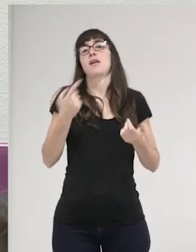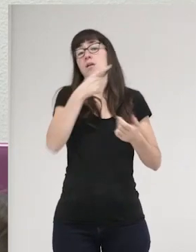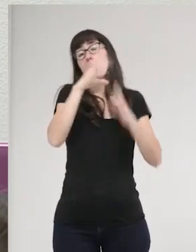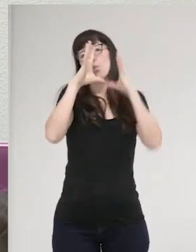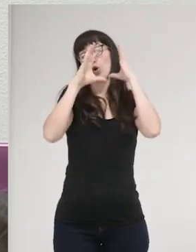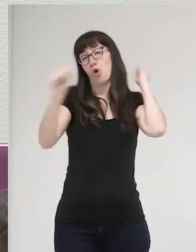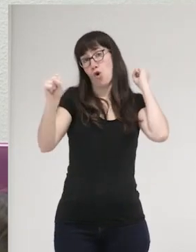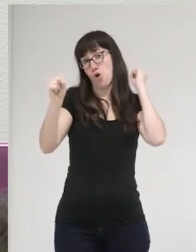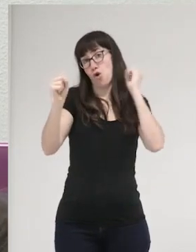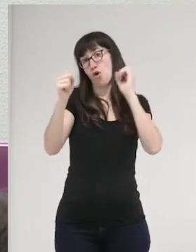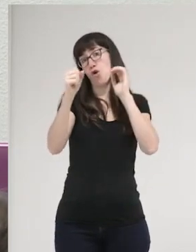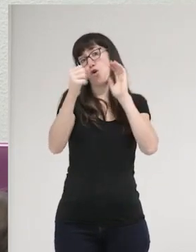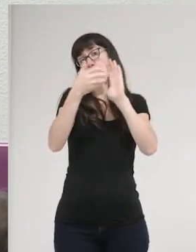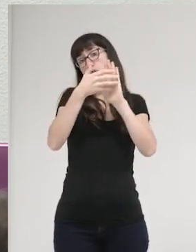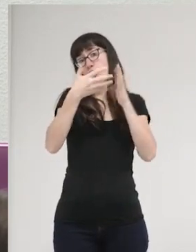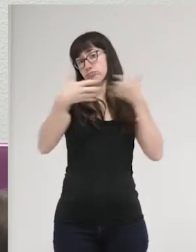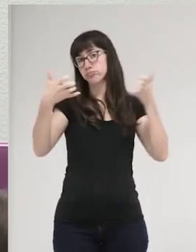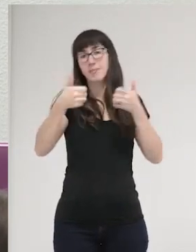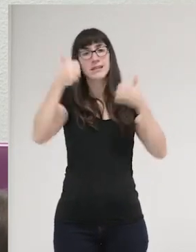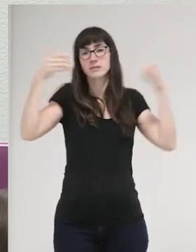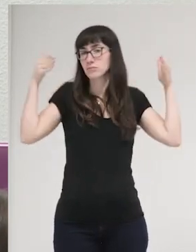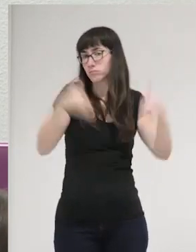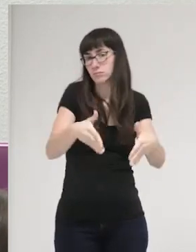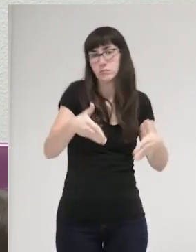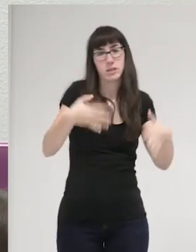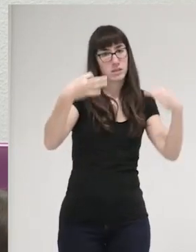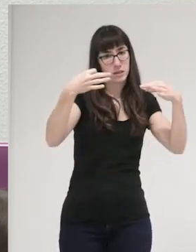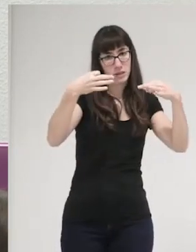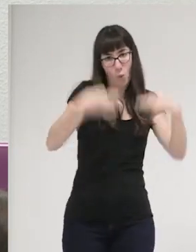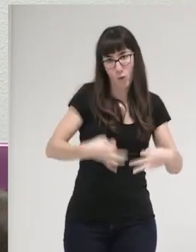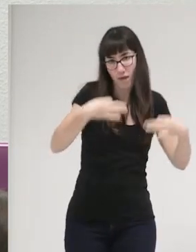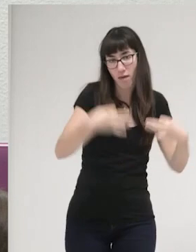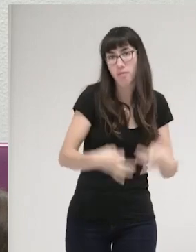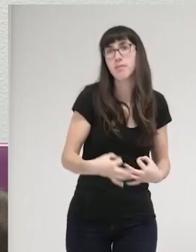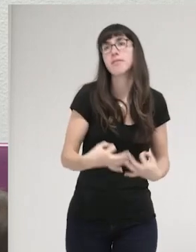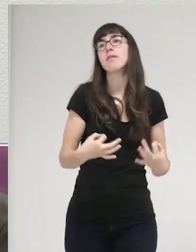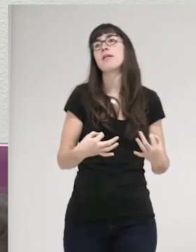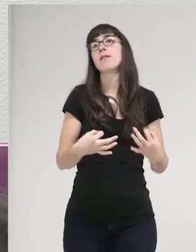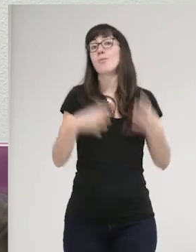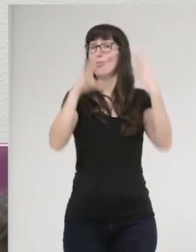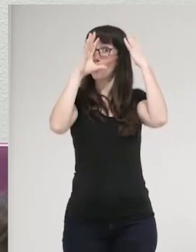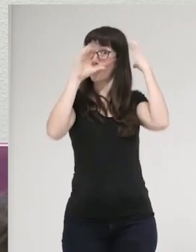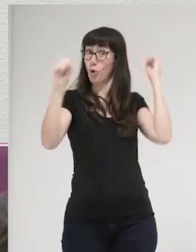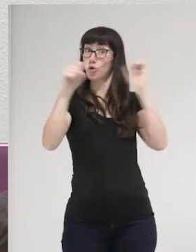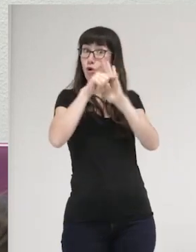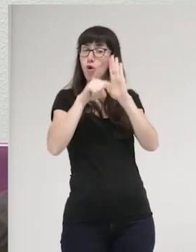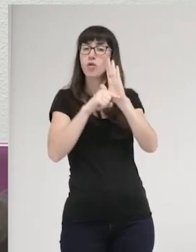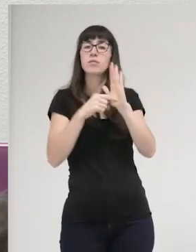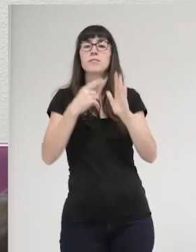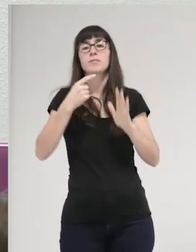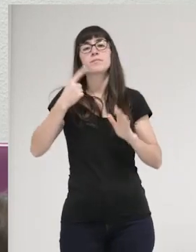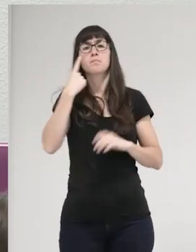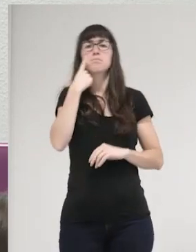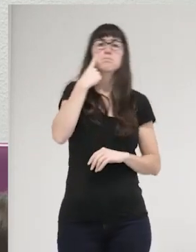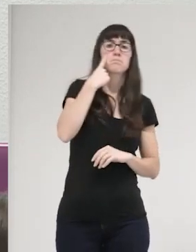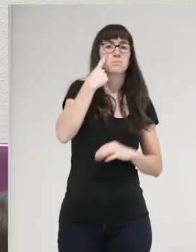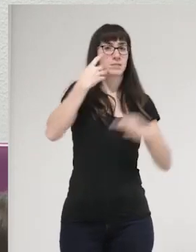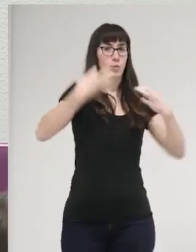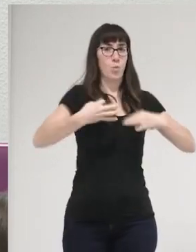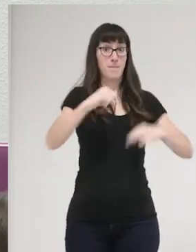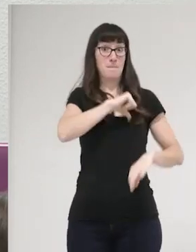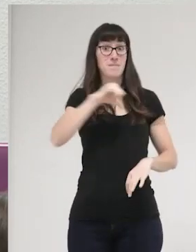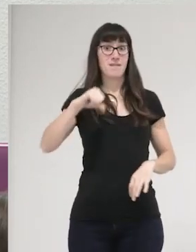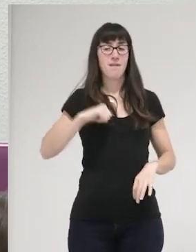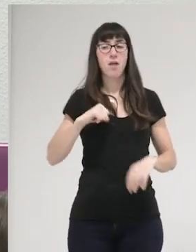protocolo centrado específicamente en seguridad, es un protocolo que legitima a los vigilantes y las vigilantes de seguridad privada